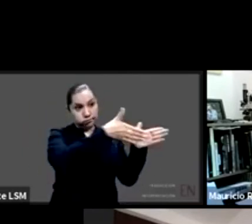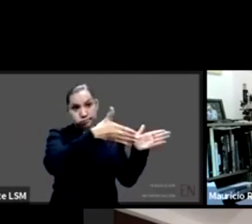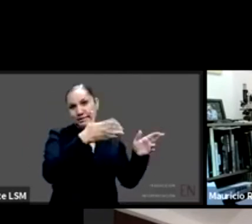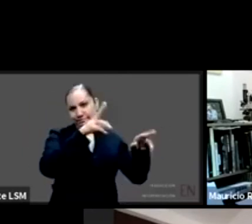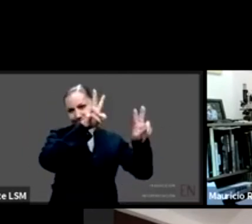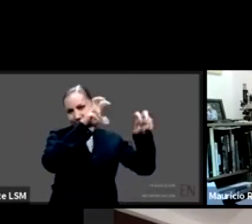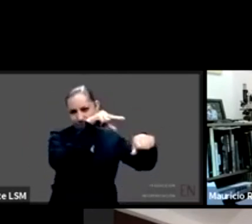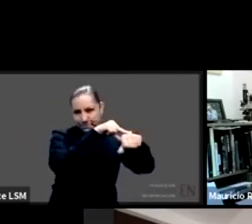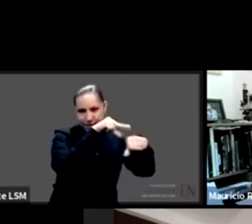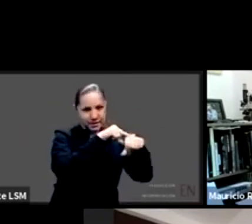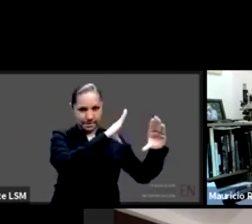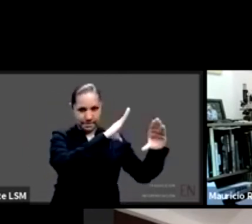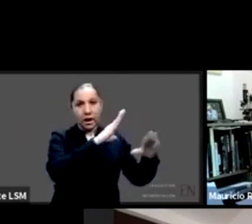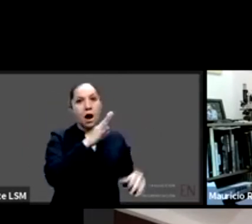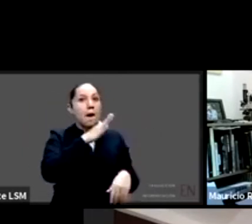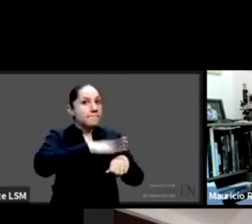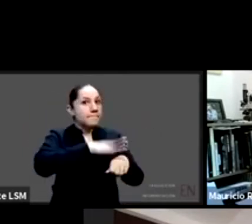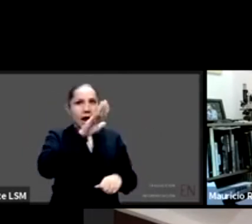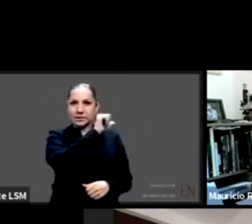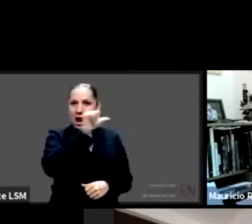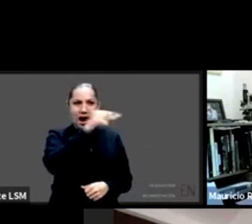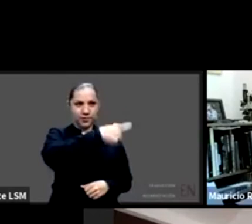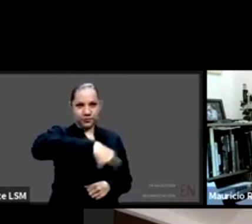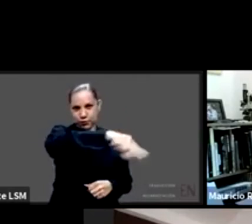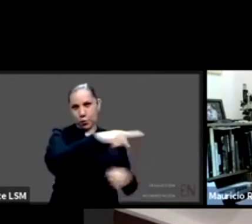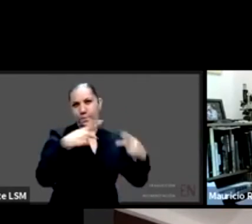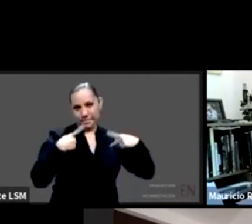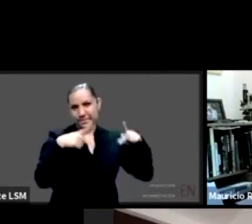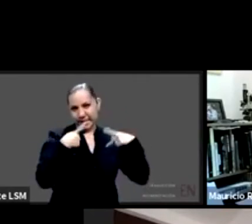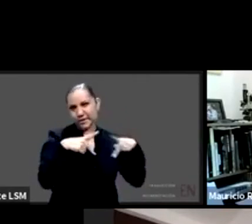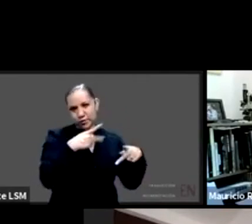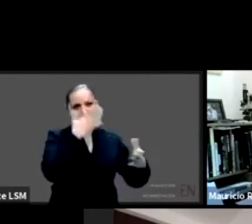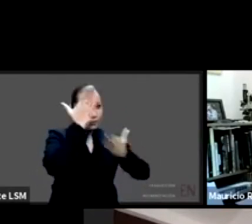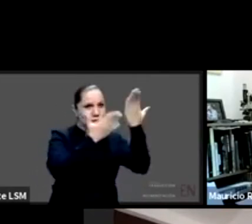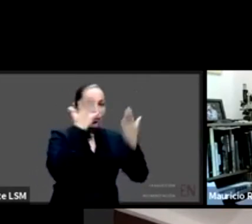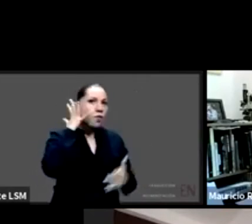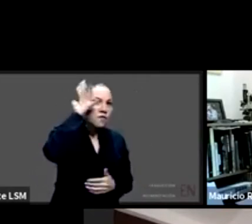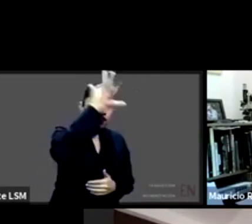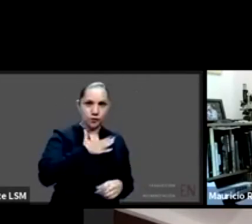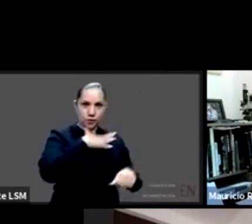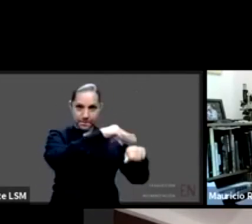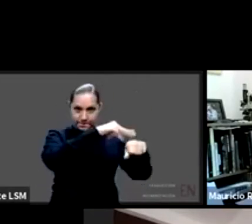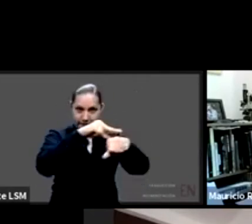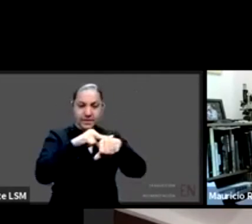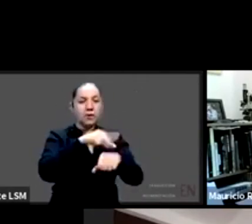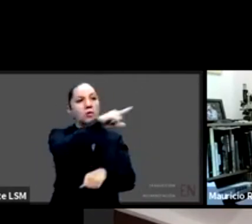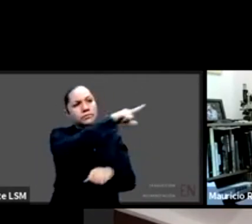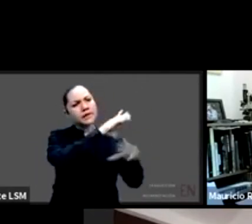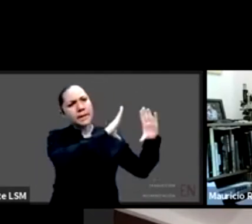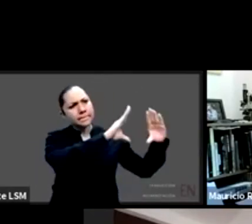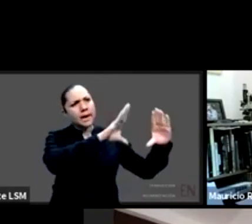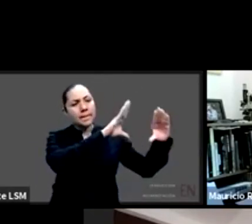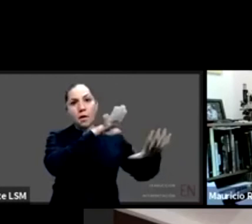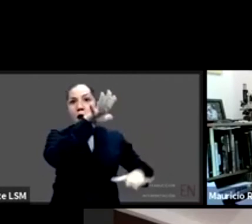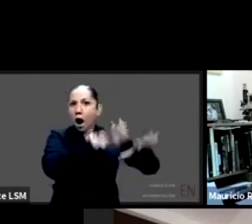hablar específicamente de las escuelas de medicina nos enseñan muchas cosas erróneas uno la discapacidad